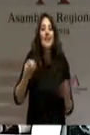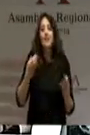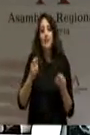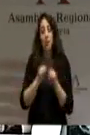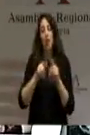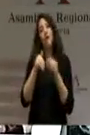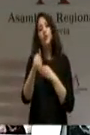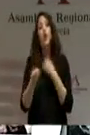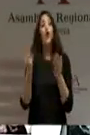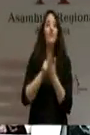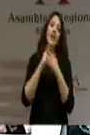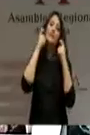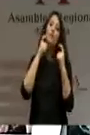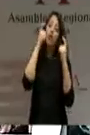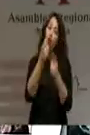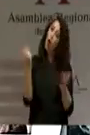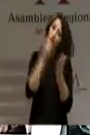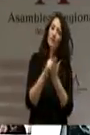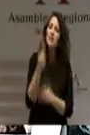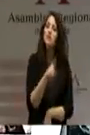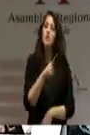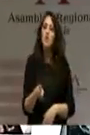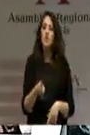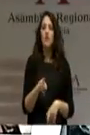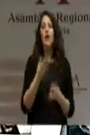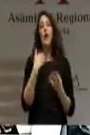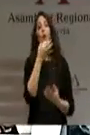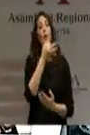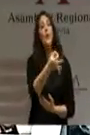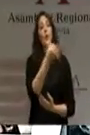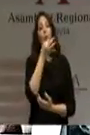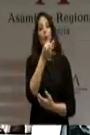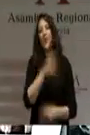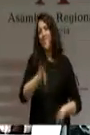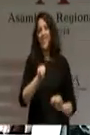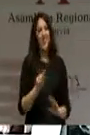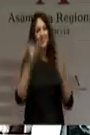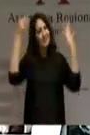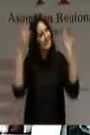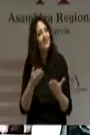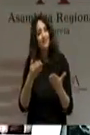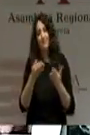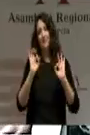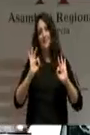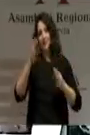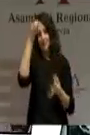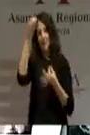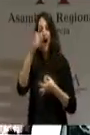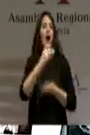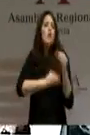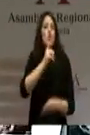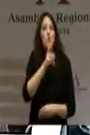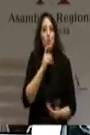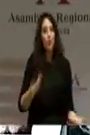un esfuerzo adicional. Déjese usted de retórica. Concrete, señor Garre. ¿Cómo lo va a hacer? Decía ayer en su